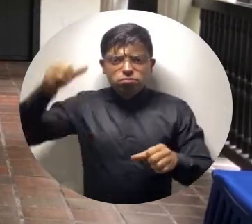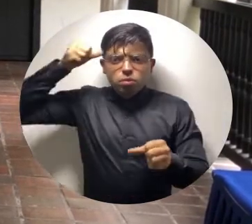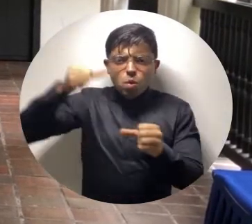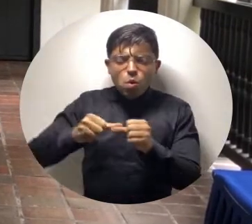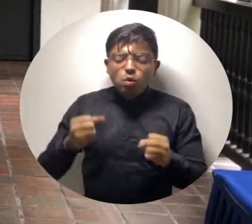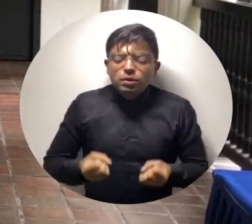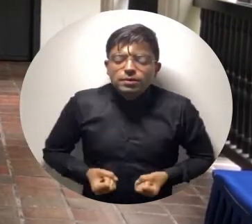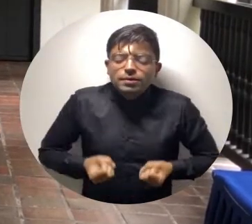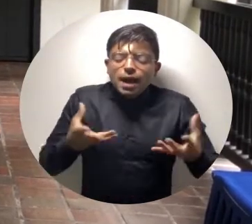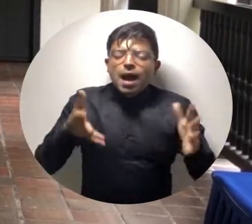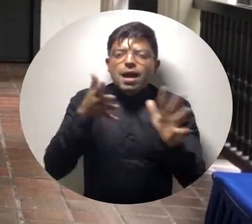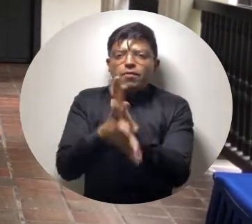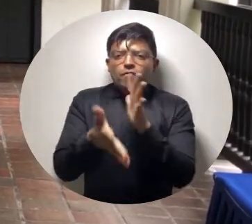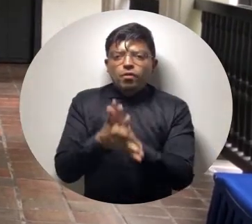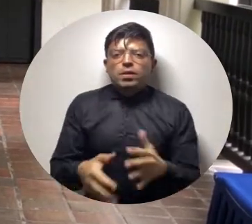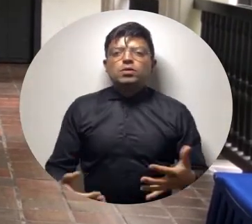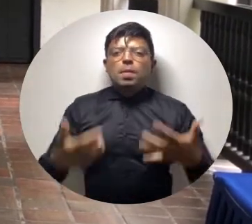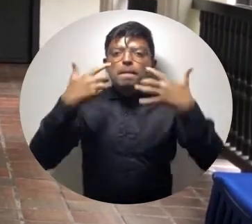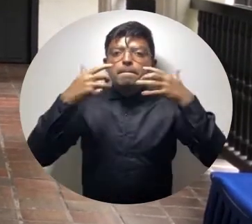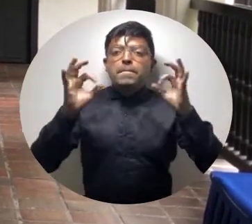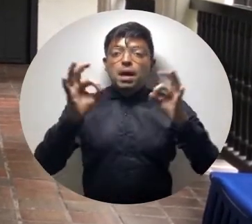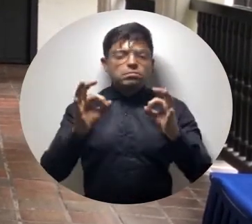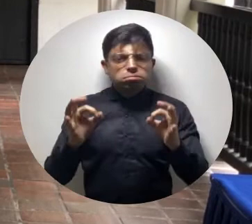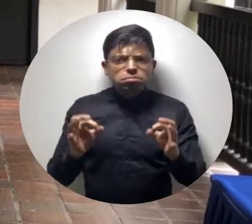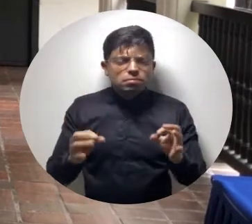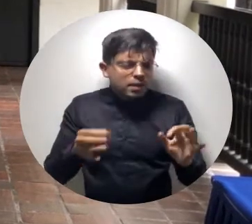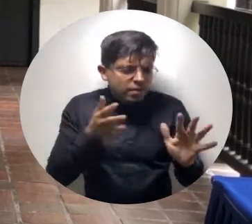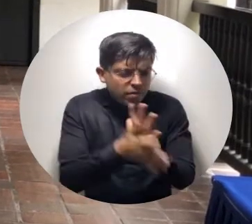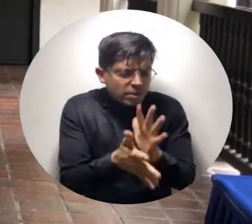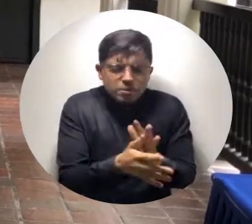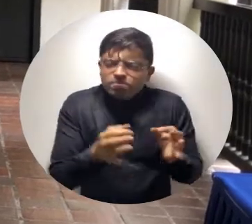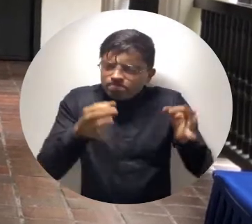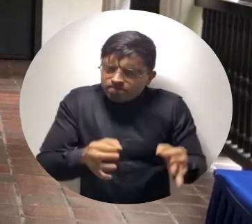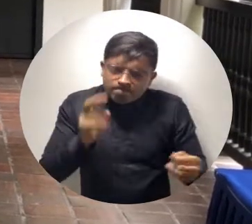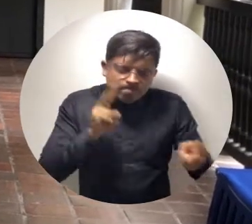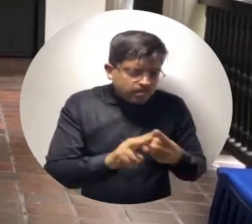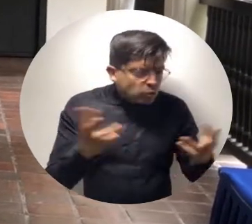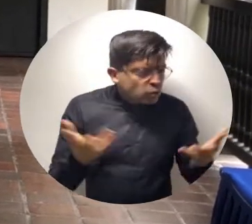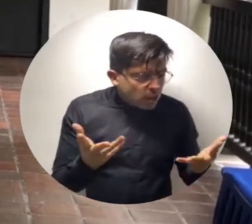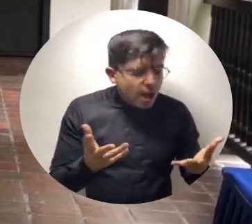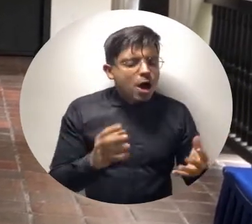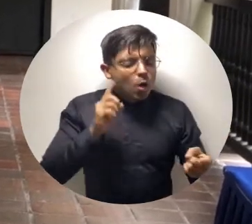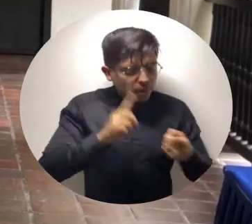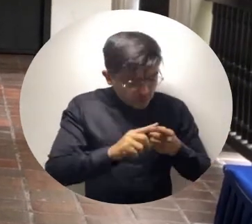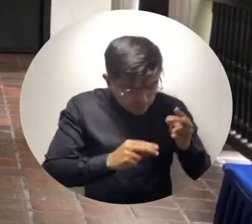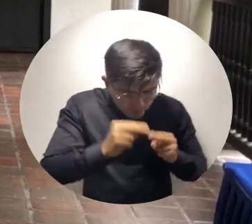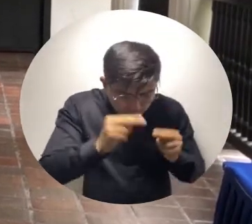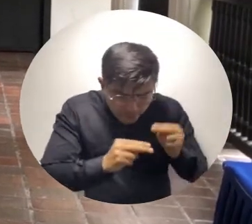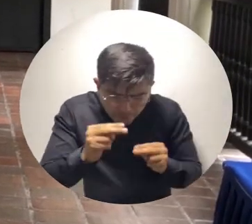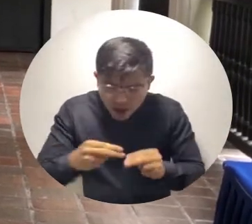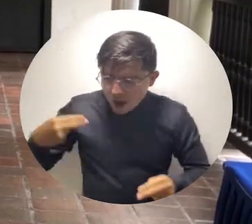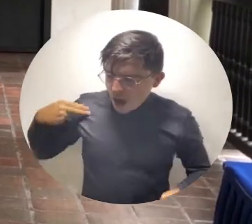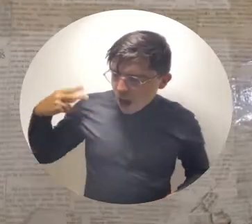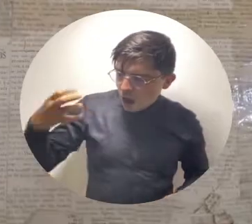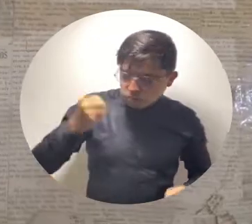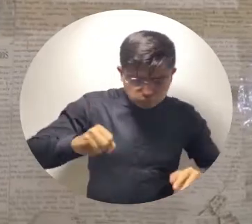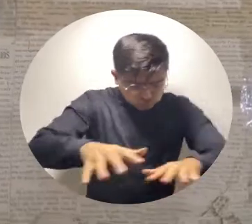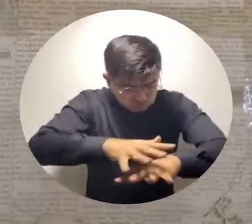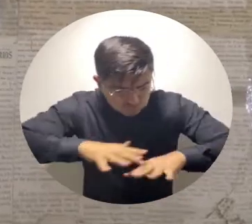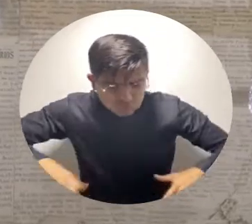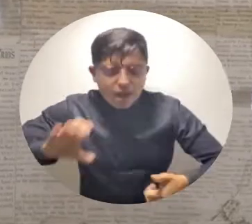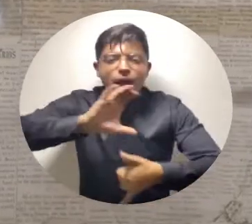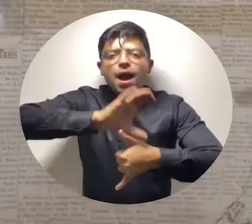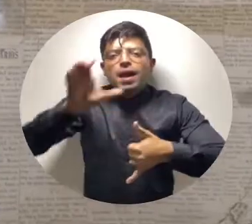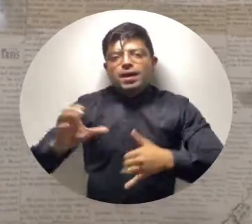información en torno a una fuente de información desconocida para la reconstrucción de la historiografía del Caribe